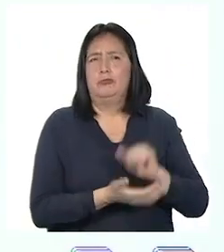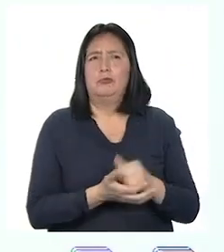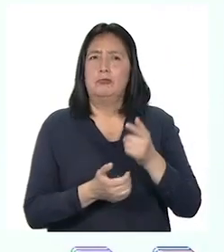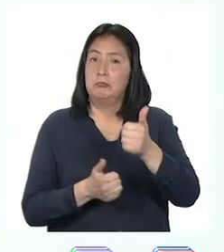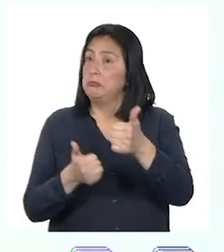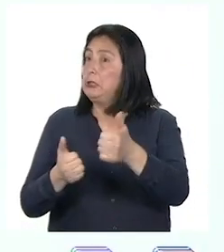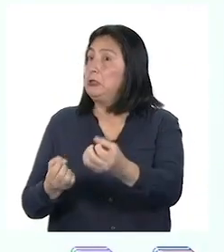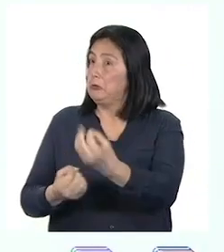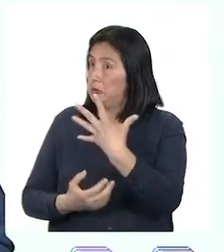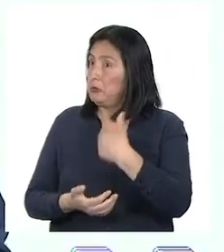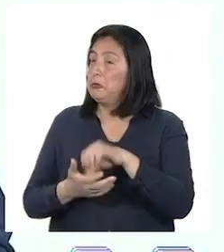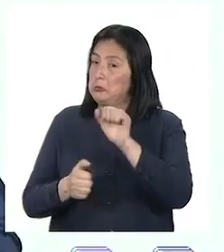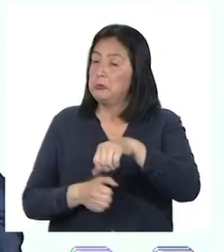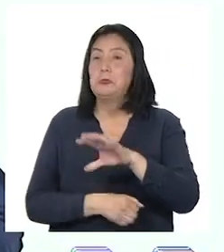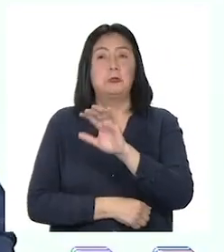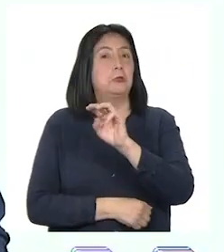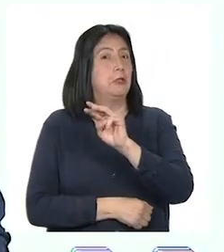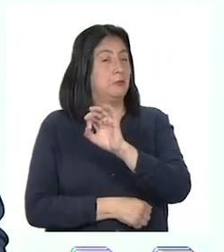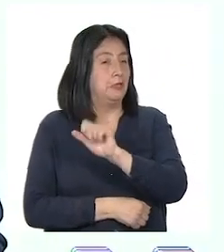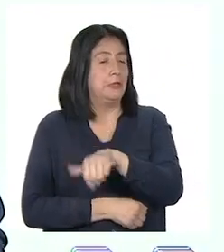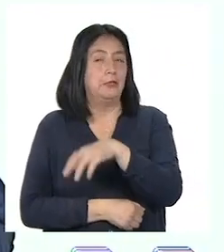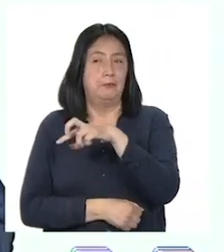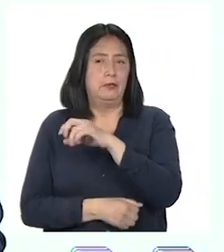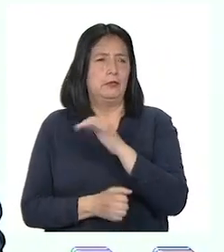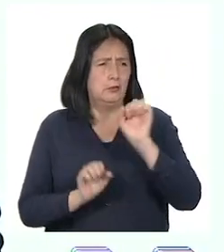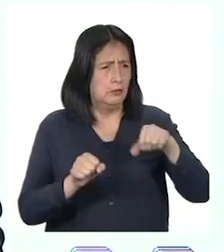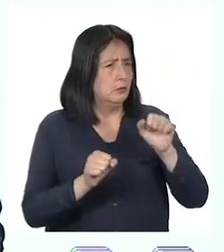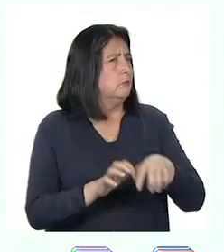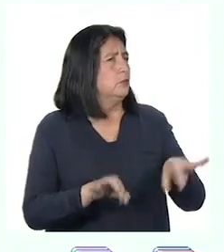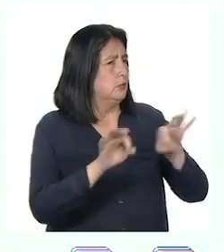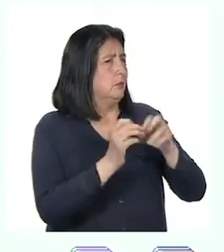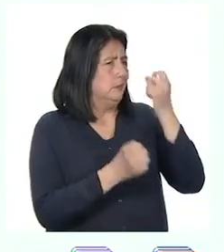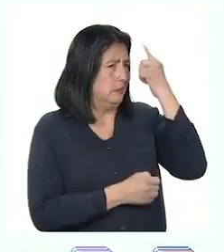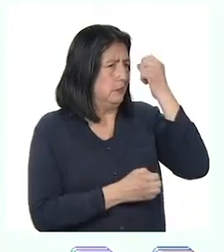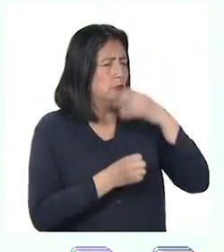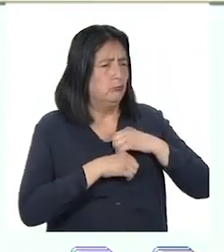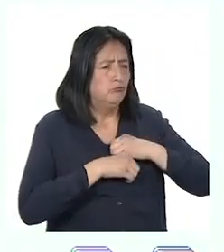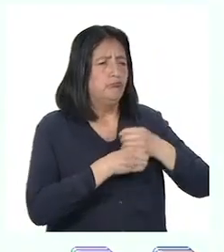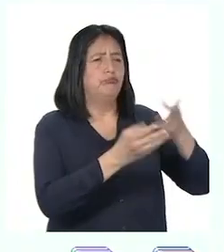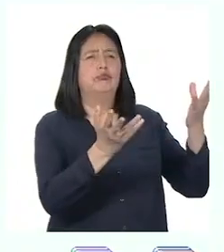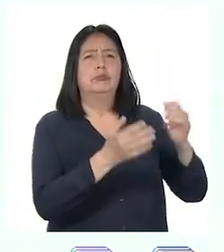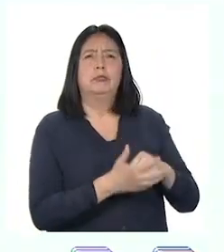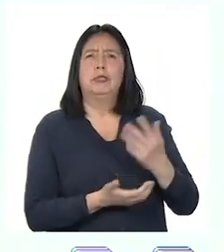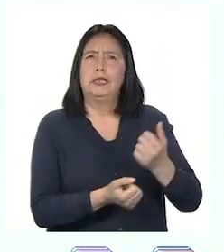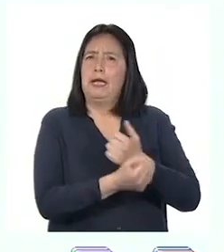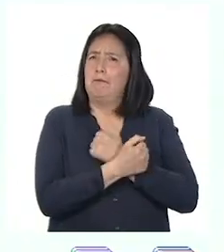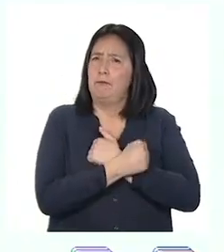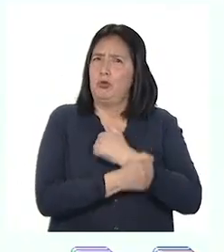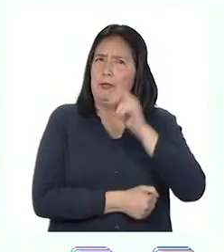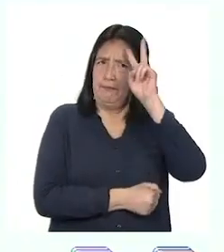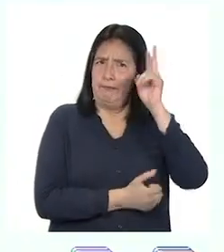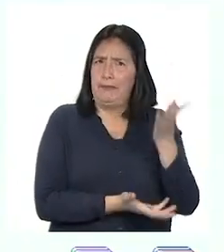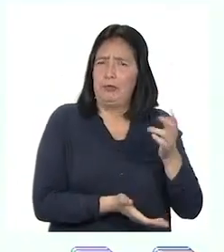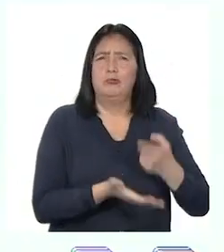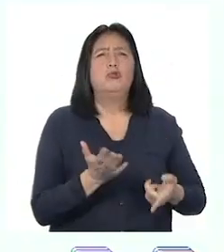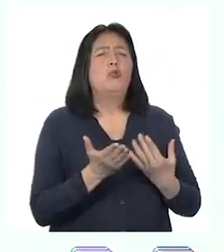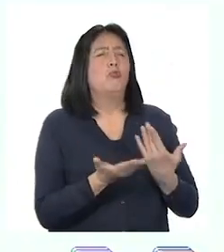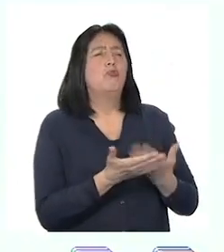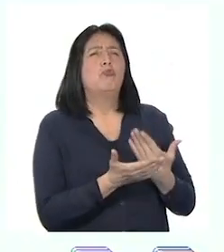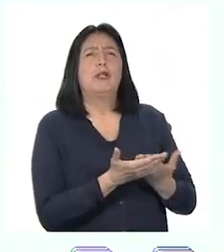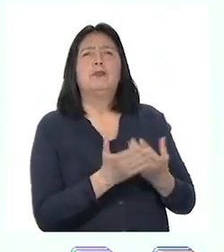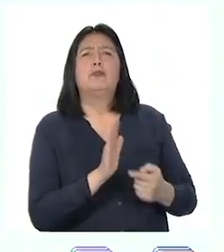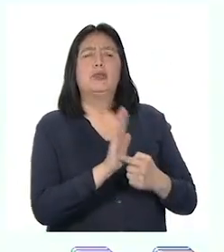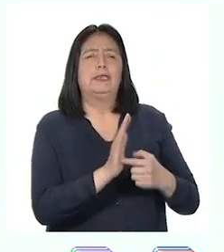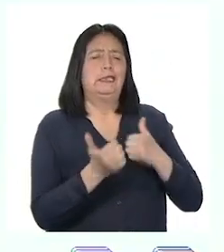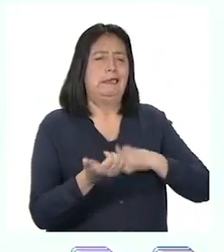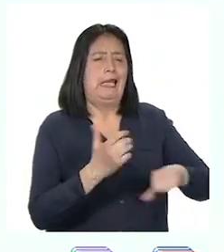Bien dicho, Camila y Patti. Es fundamental que lo entendamos y lo difundamos. El amor a nuestro país se demuestra con